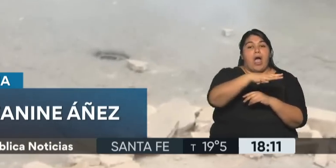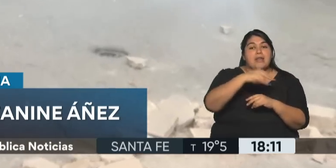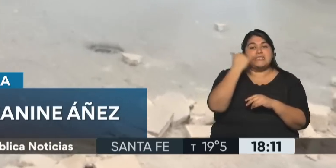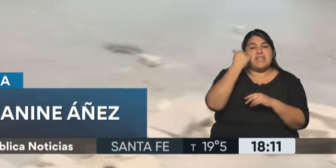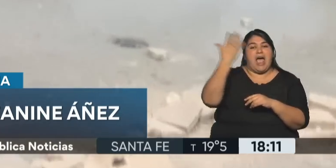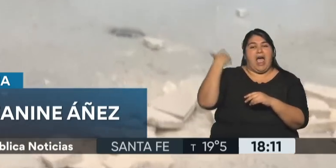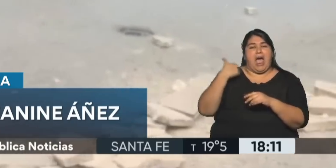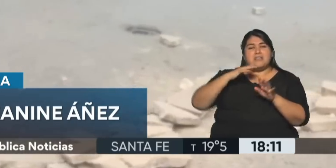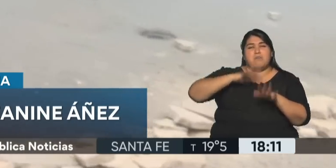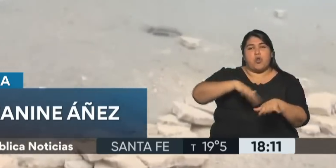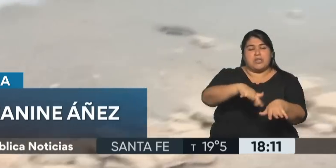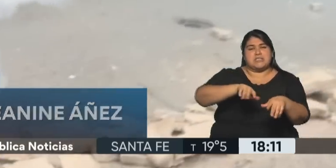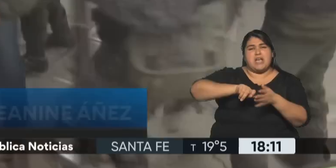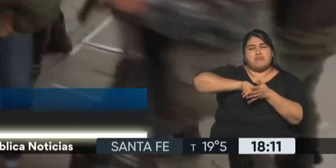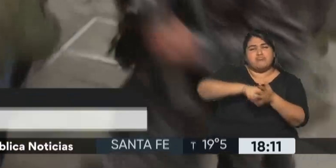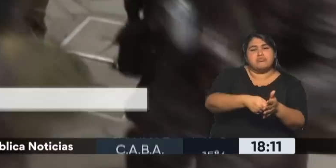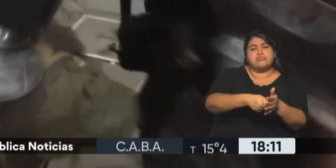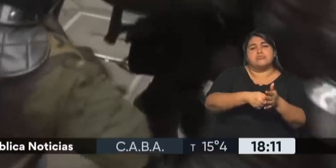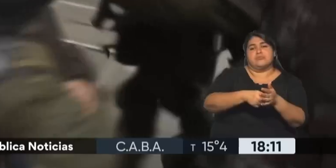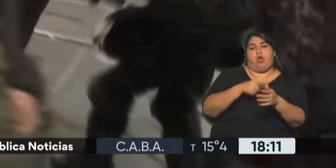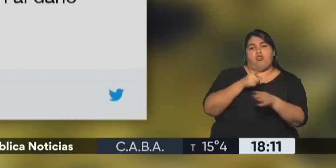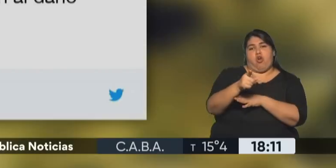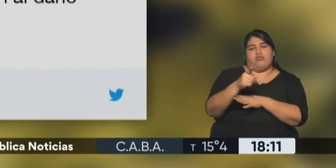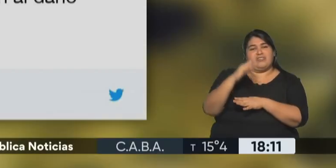reprimió protestas callejeras contra el golpe.